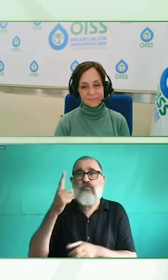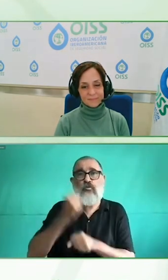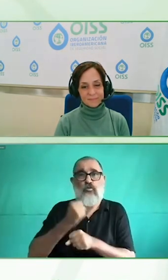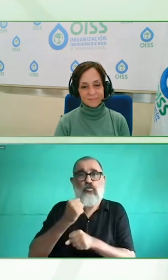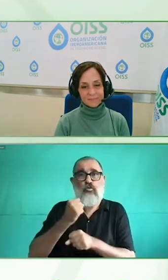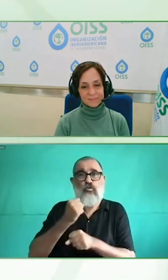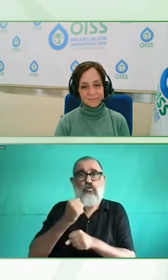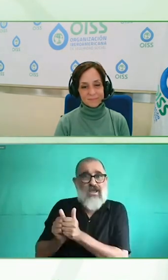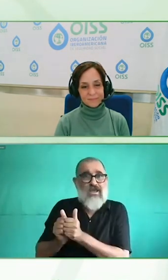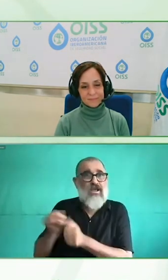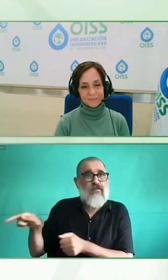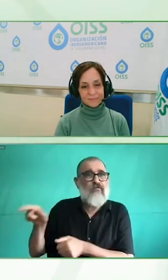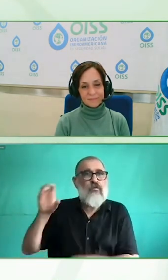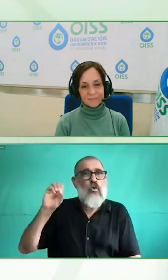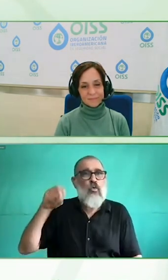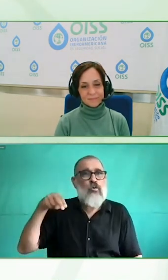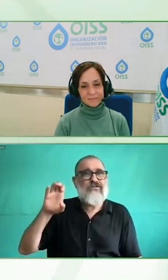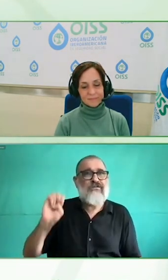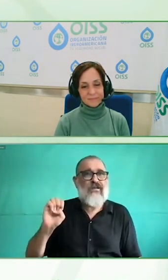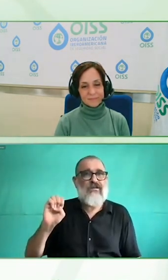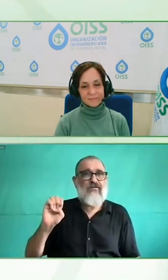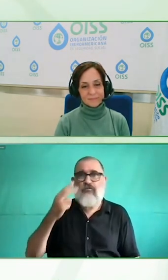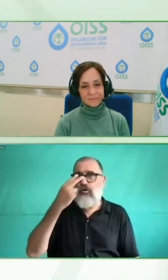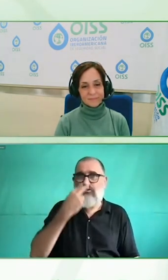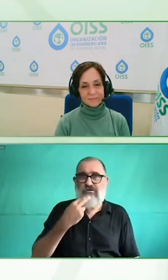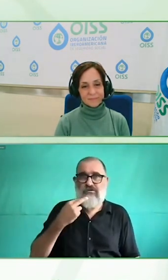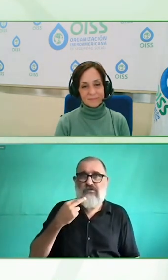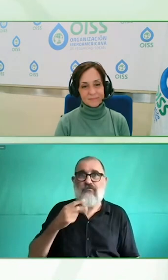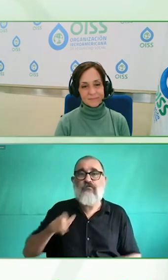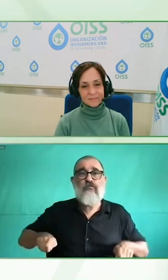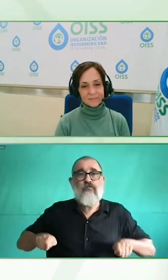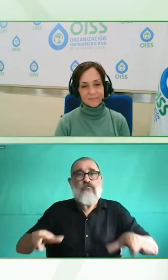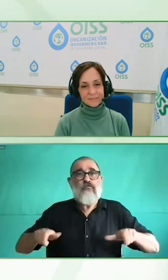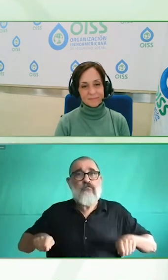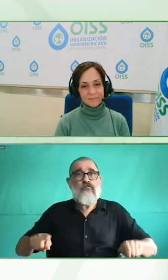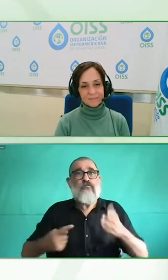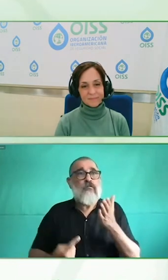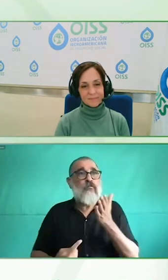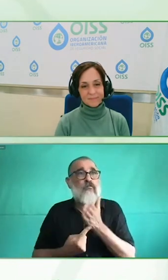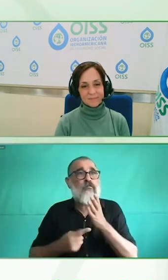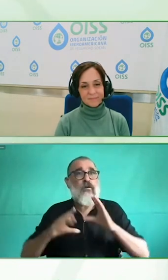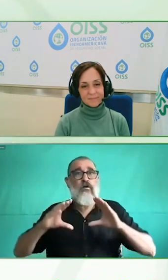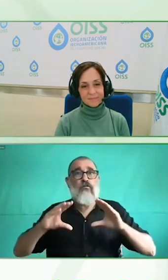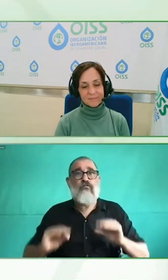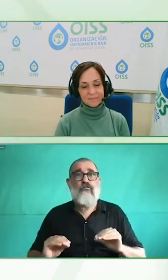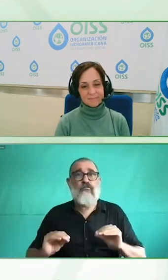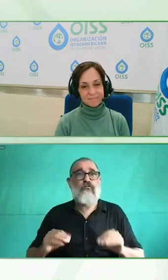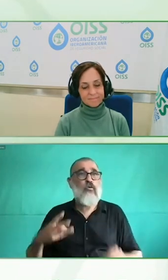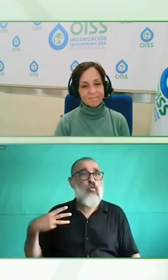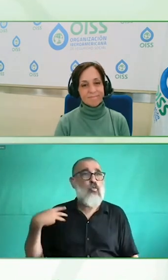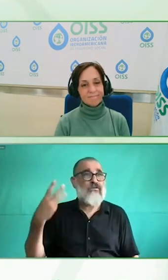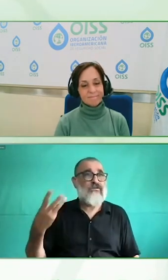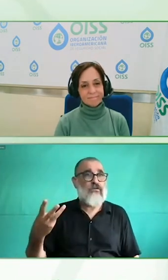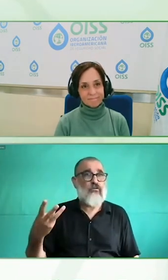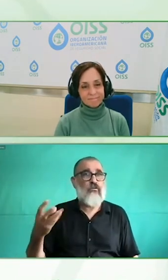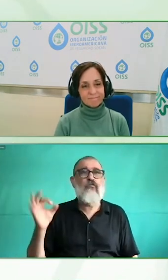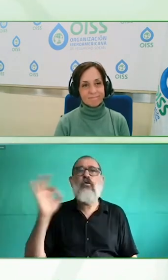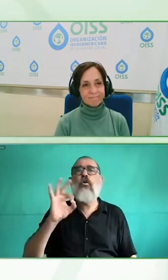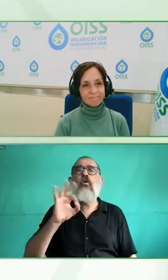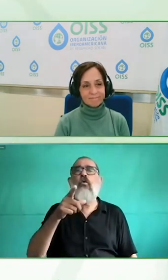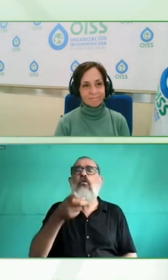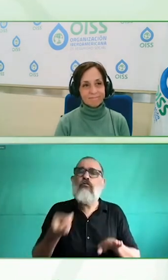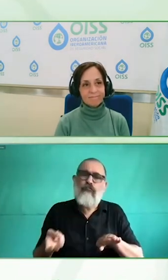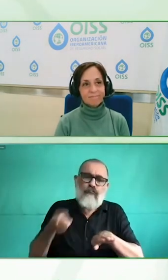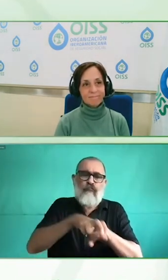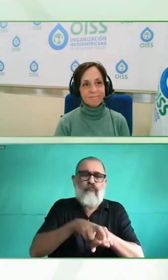y luego tener paciencia y perseverancia y entender que la vida es complicada y va a ser complicada durante mucho tiempo en las